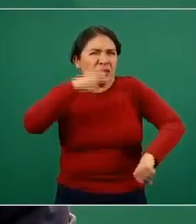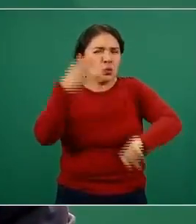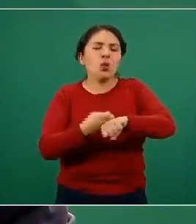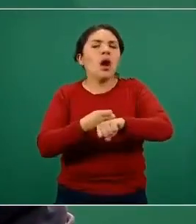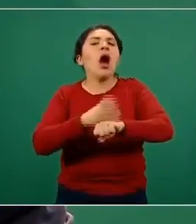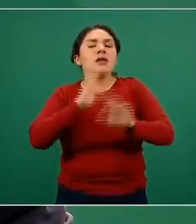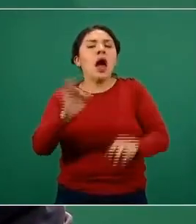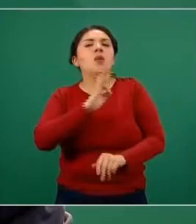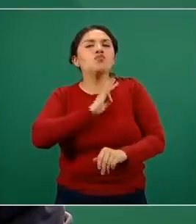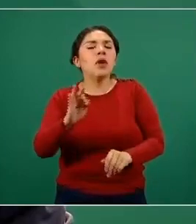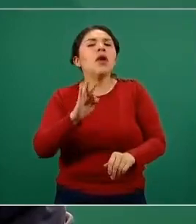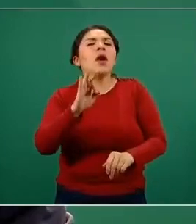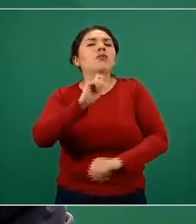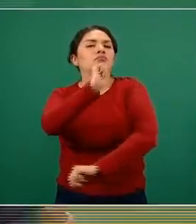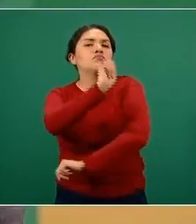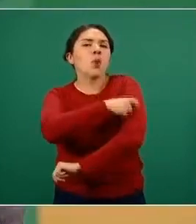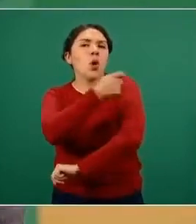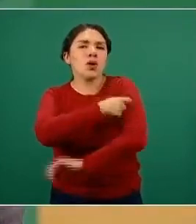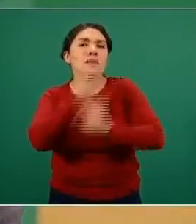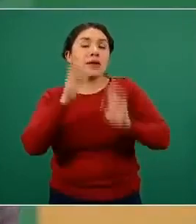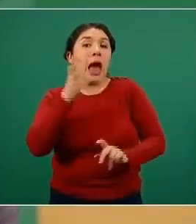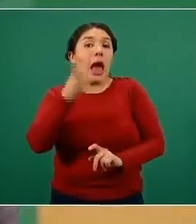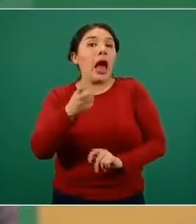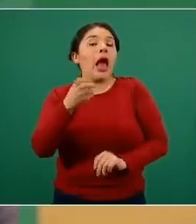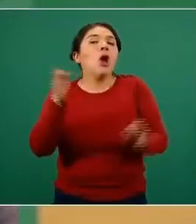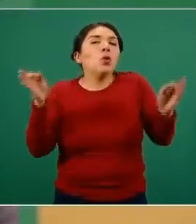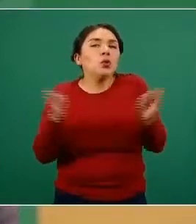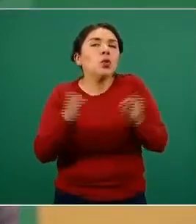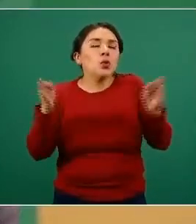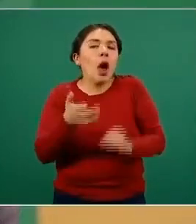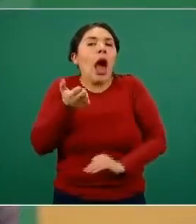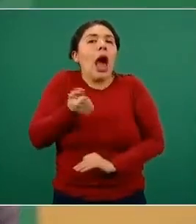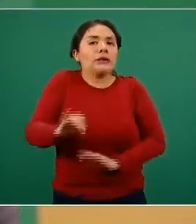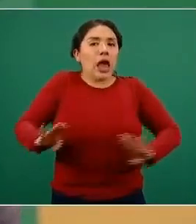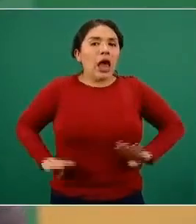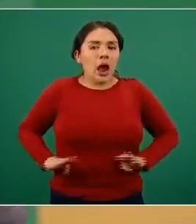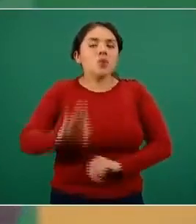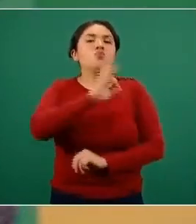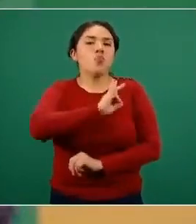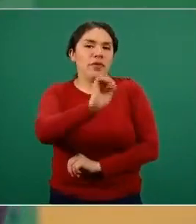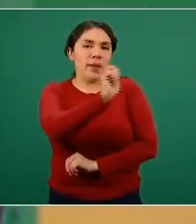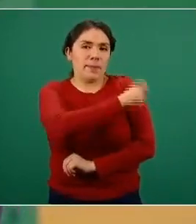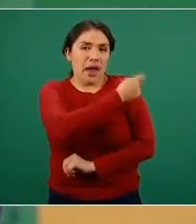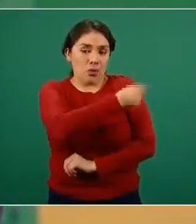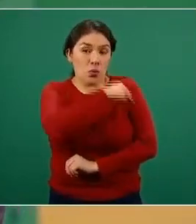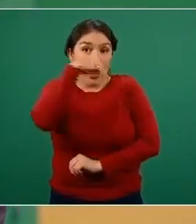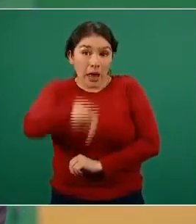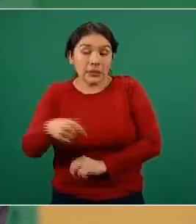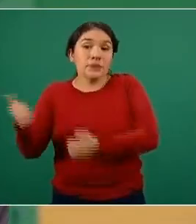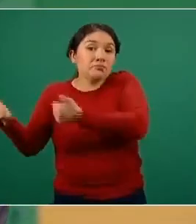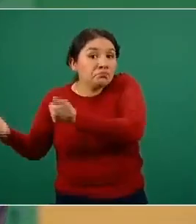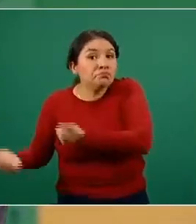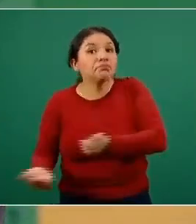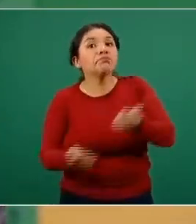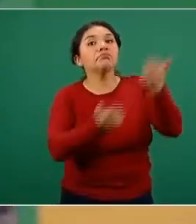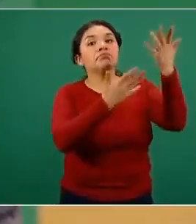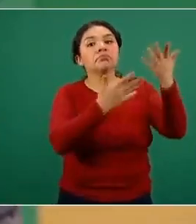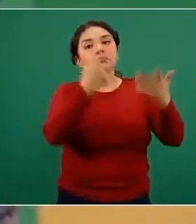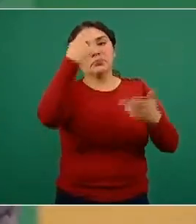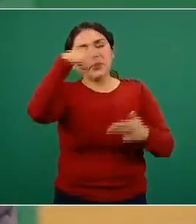entre en temperatura de operación, que es la temperatura de refrigeración convencional. Se transfiere a